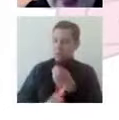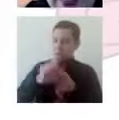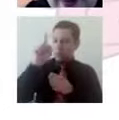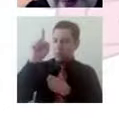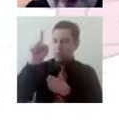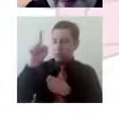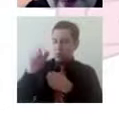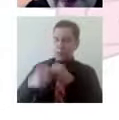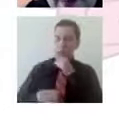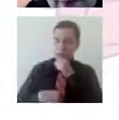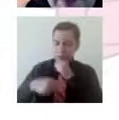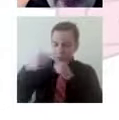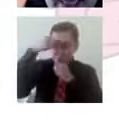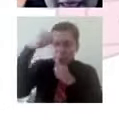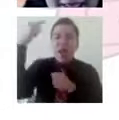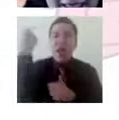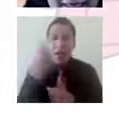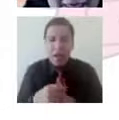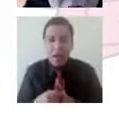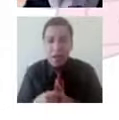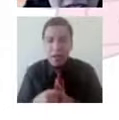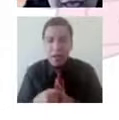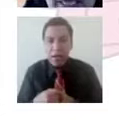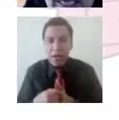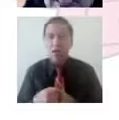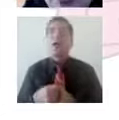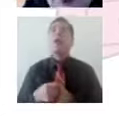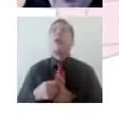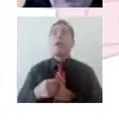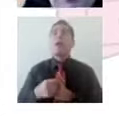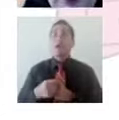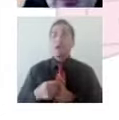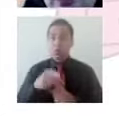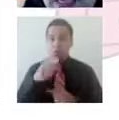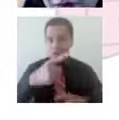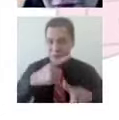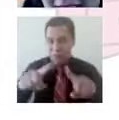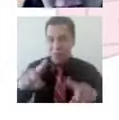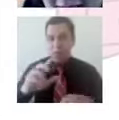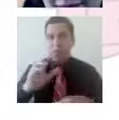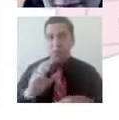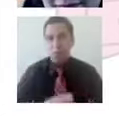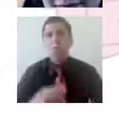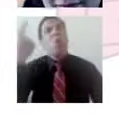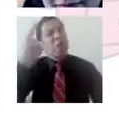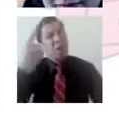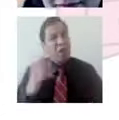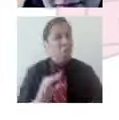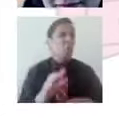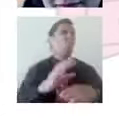¿Para qué? ¿Para qué el día de hoy estoy brindando esta conferencia?